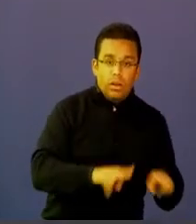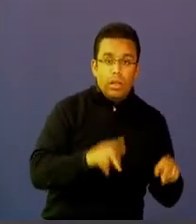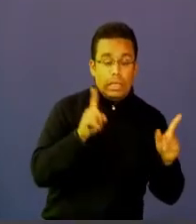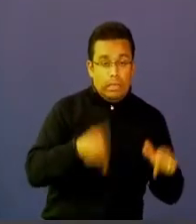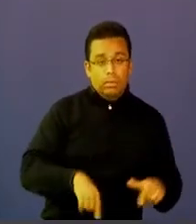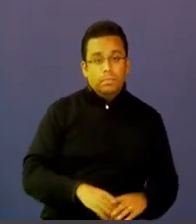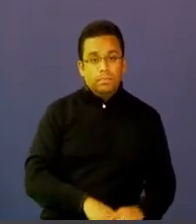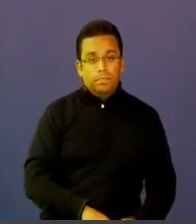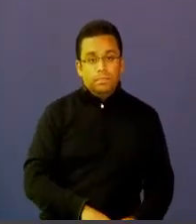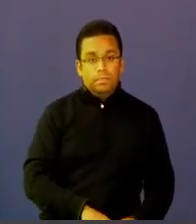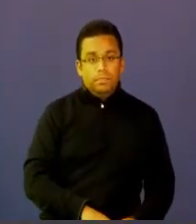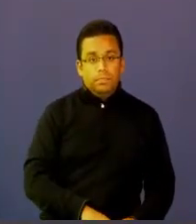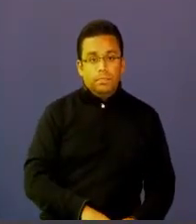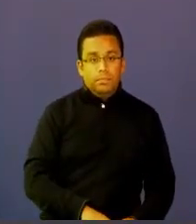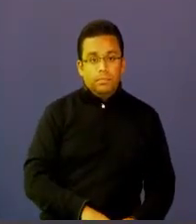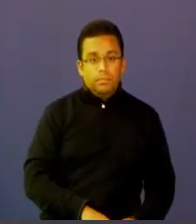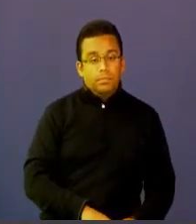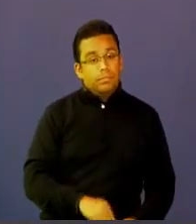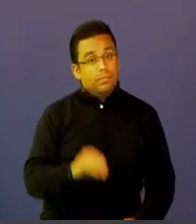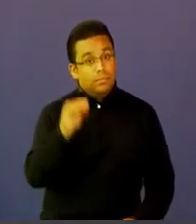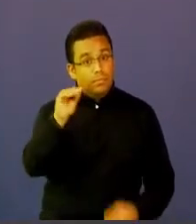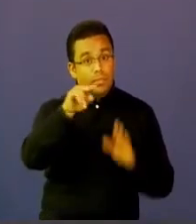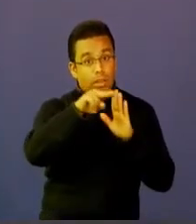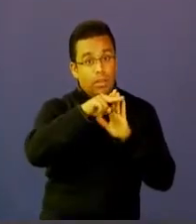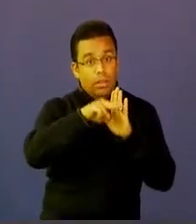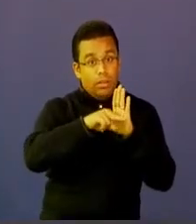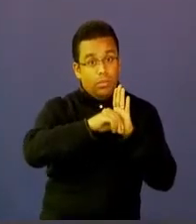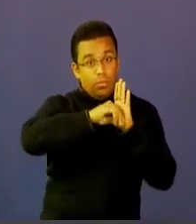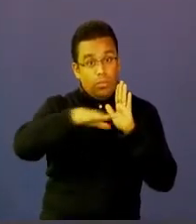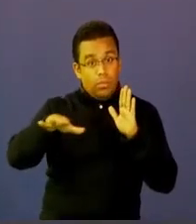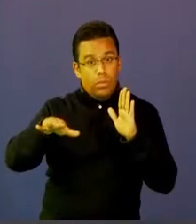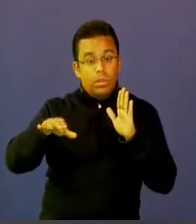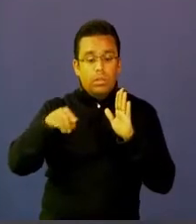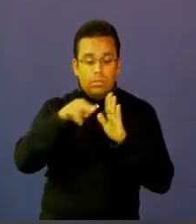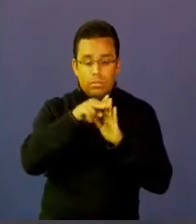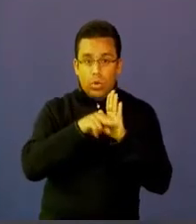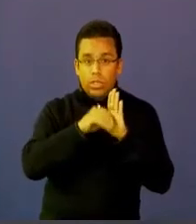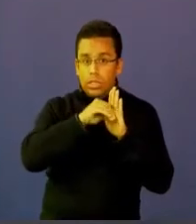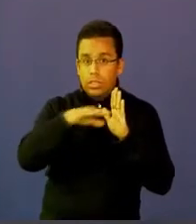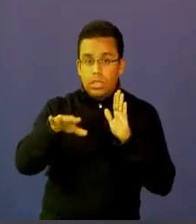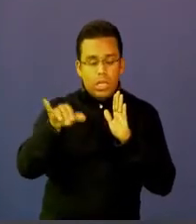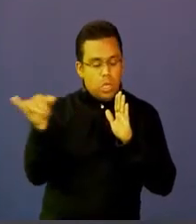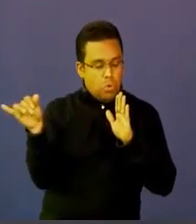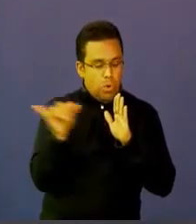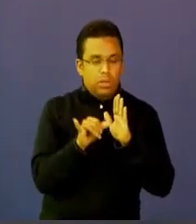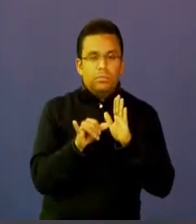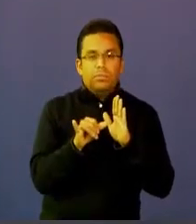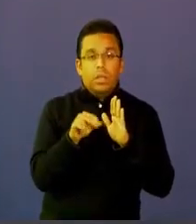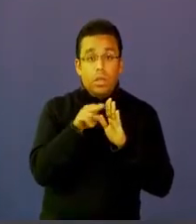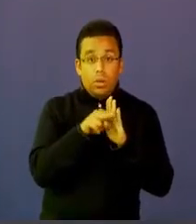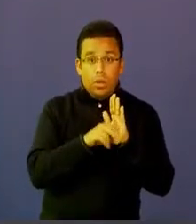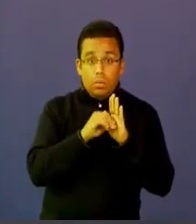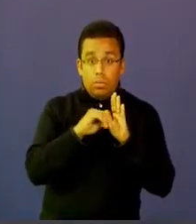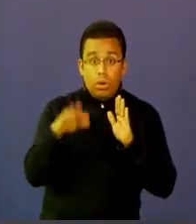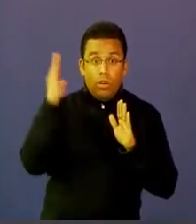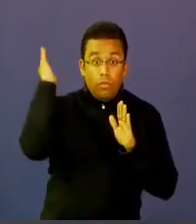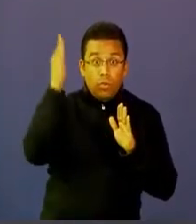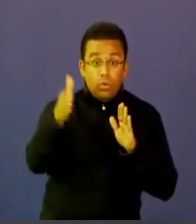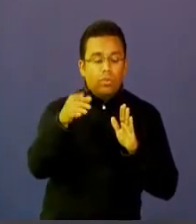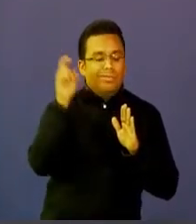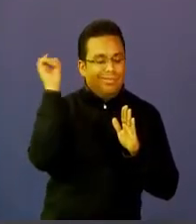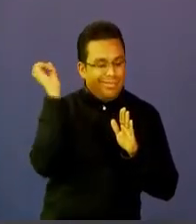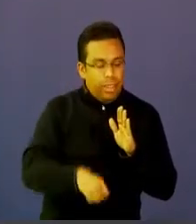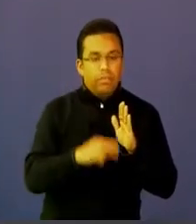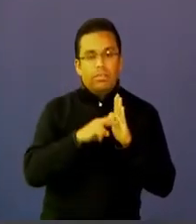tecnología las políticas públicas serán igual las políticas públicas en el futuro usarán tecnología el plan